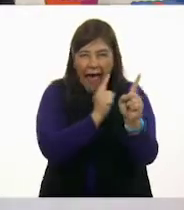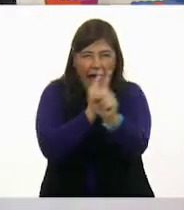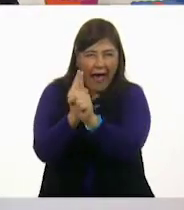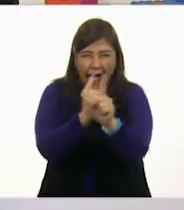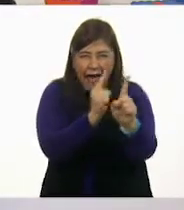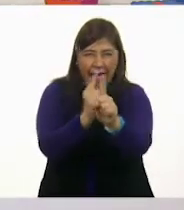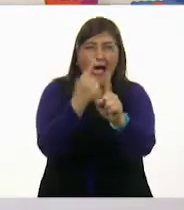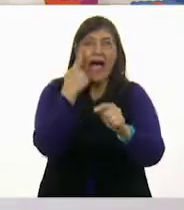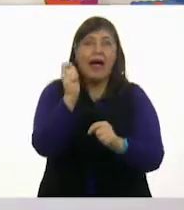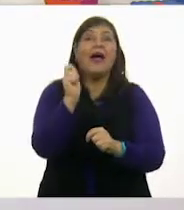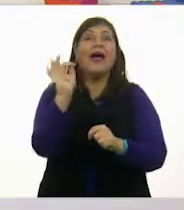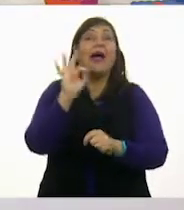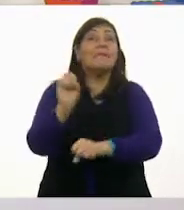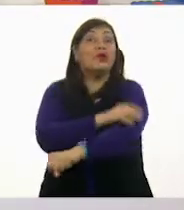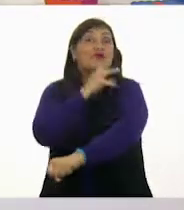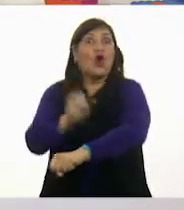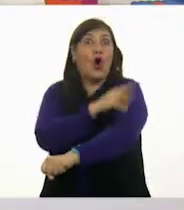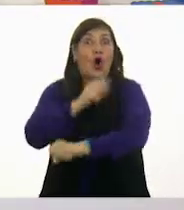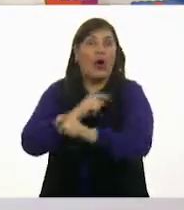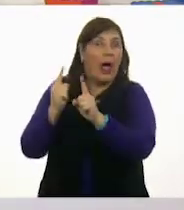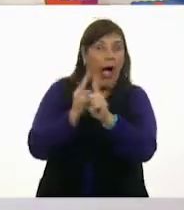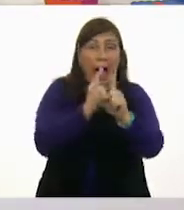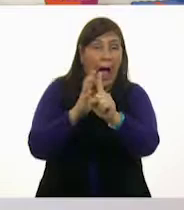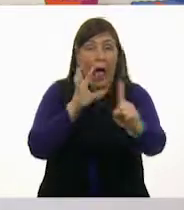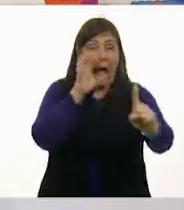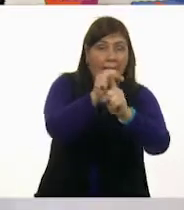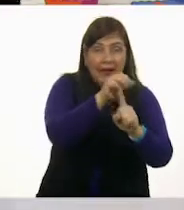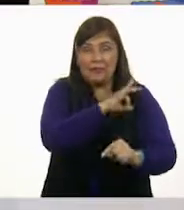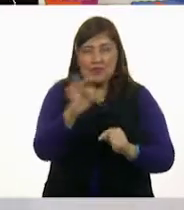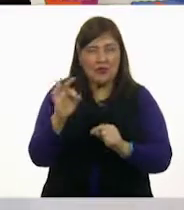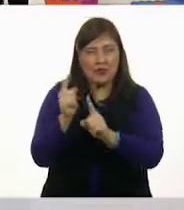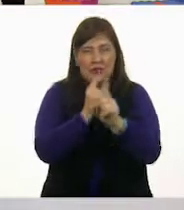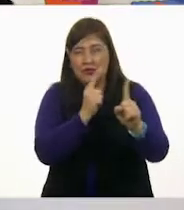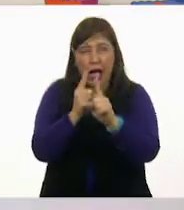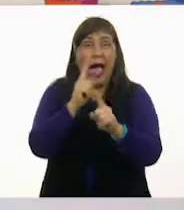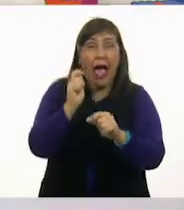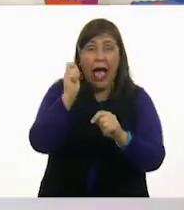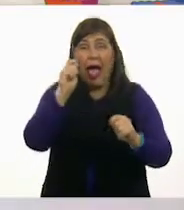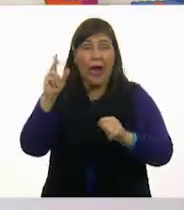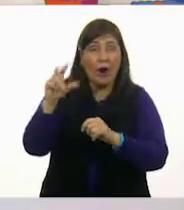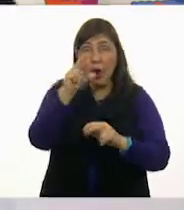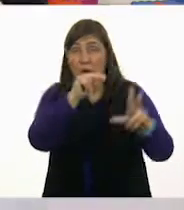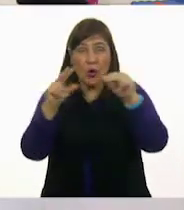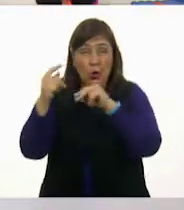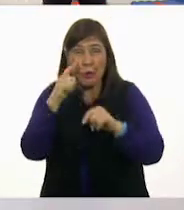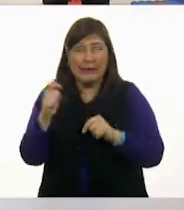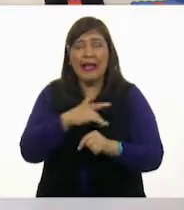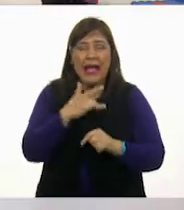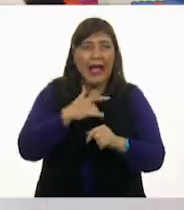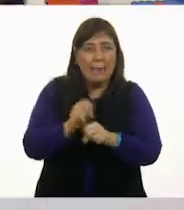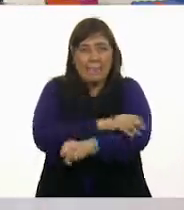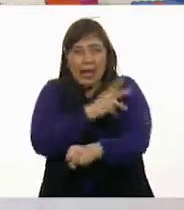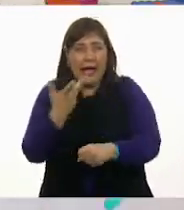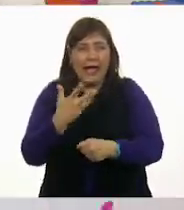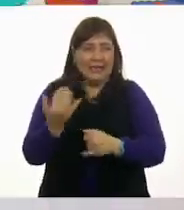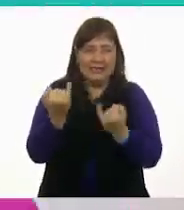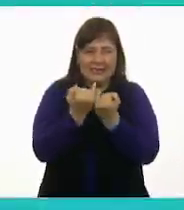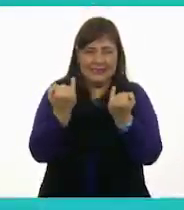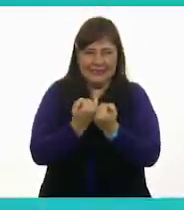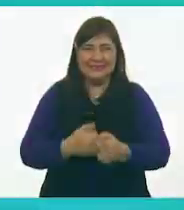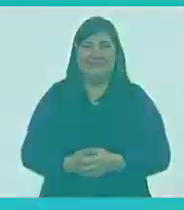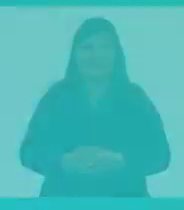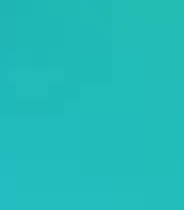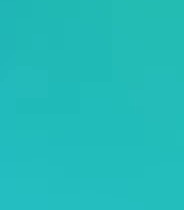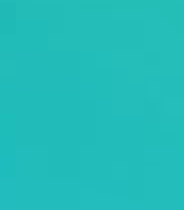A una emoción vamos a persiguir. Ah, a una emoción. Ay, se la quieren llevar. No, no, Las emociones hay que tenerlas. ser las propias.